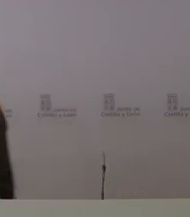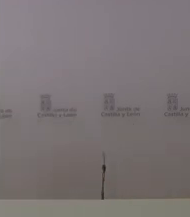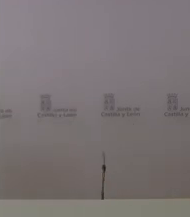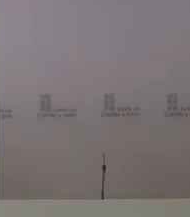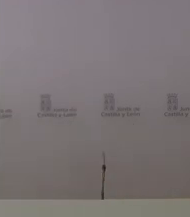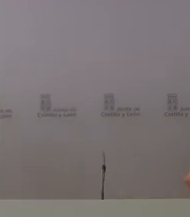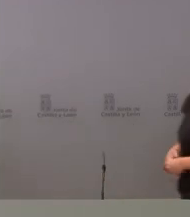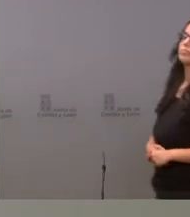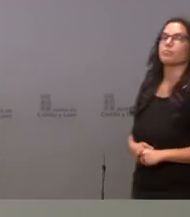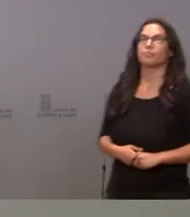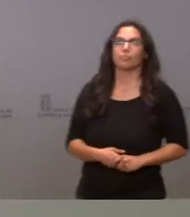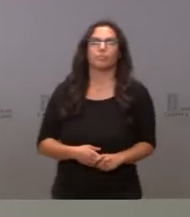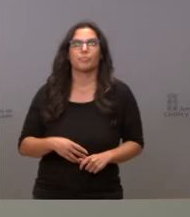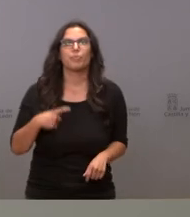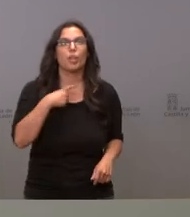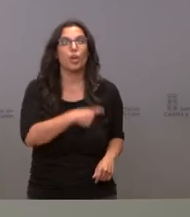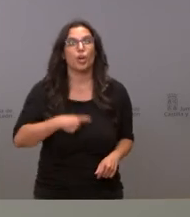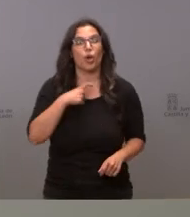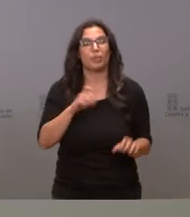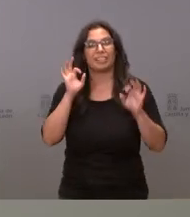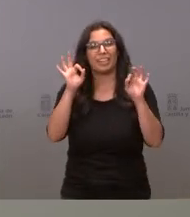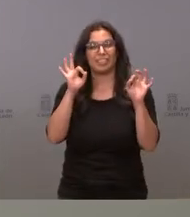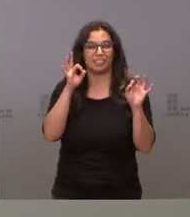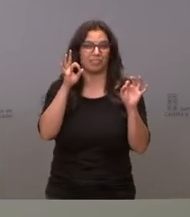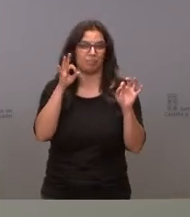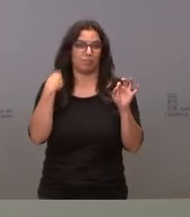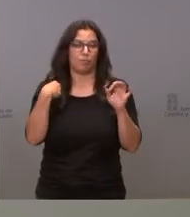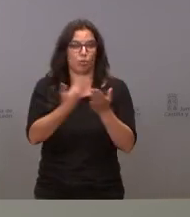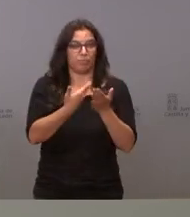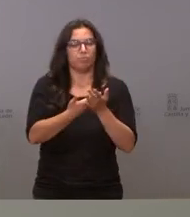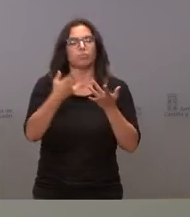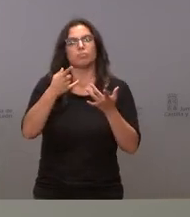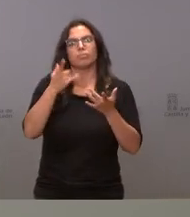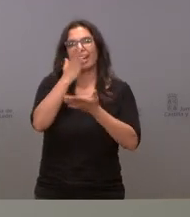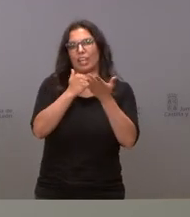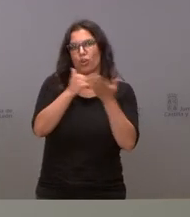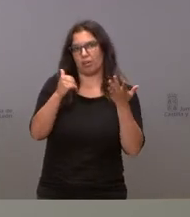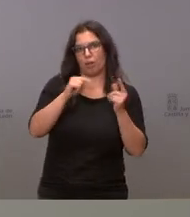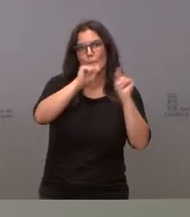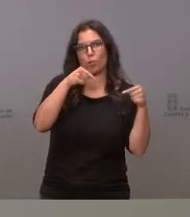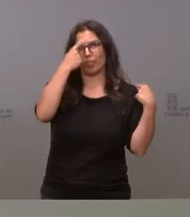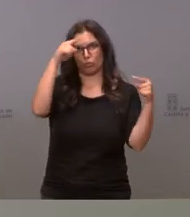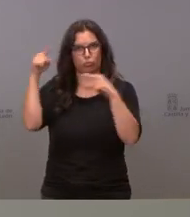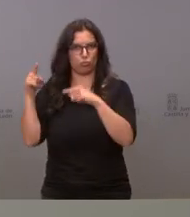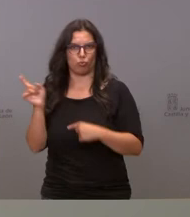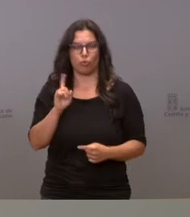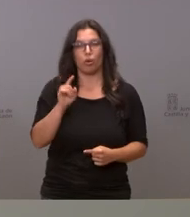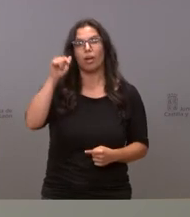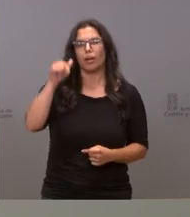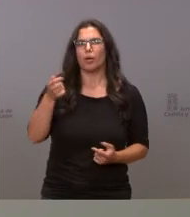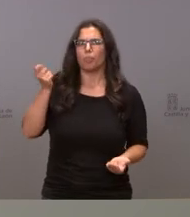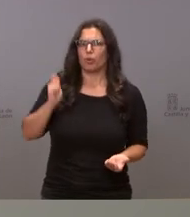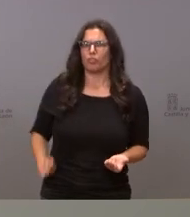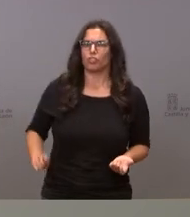provincial y si creemos que aquí hay muchos profesionales que van que están